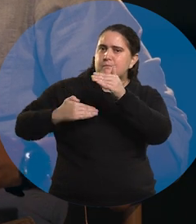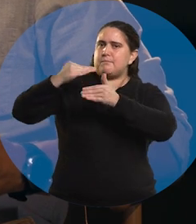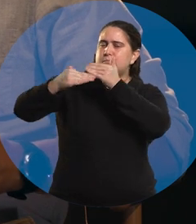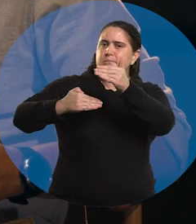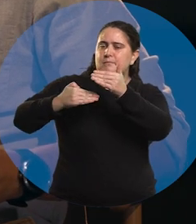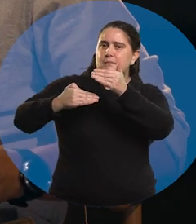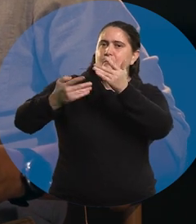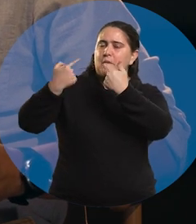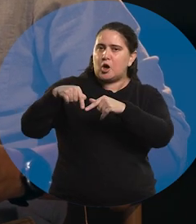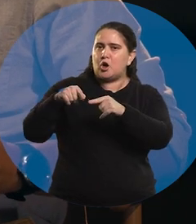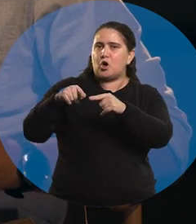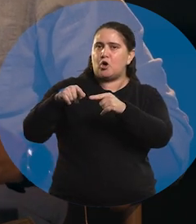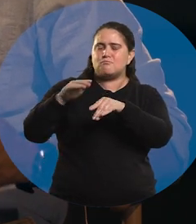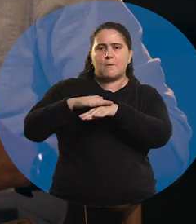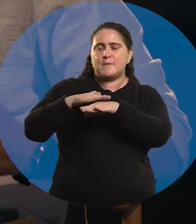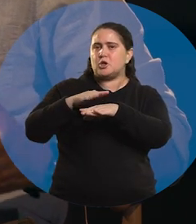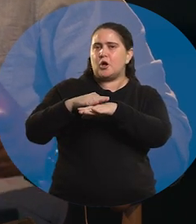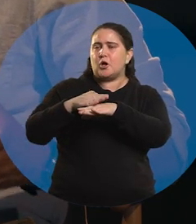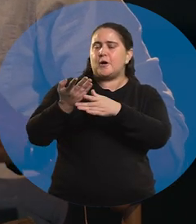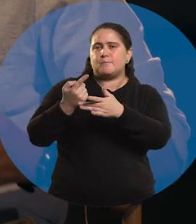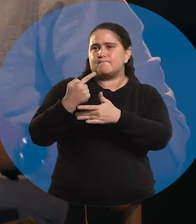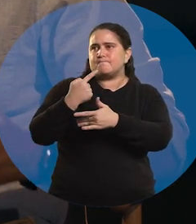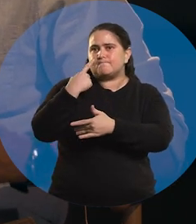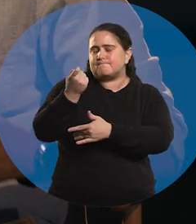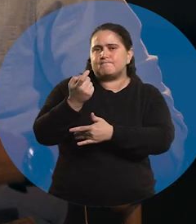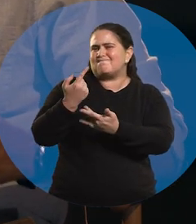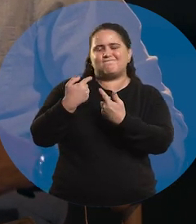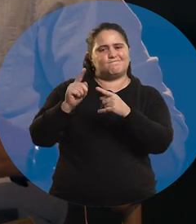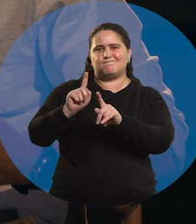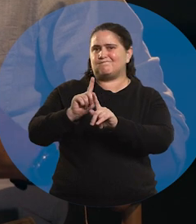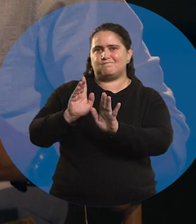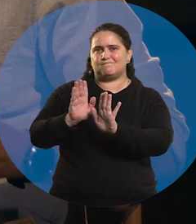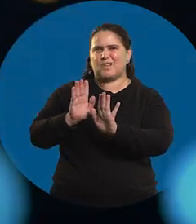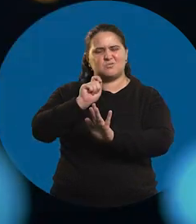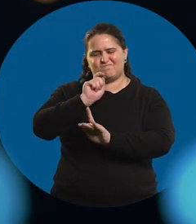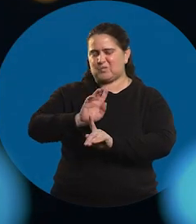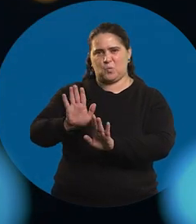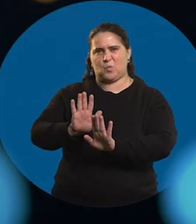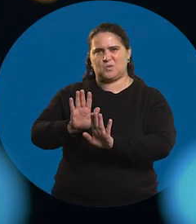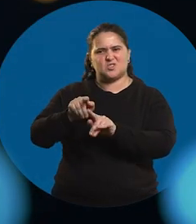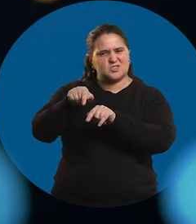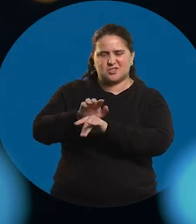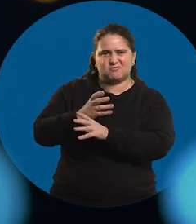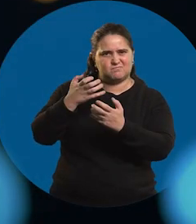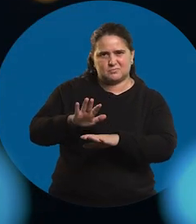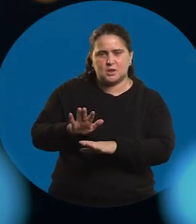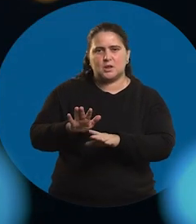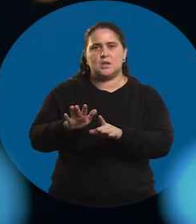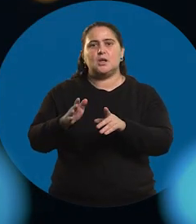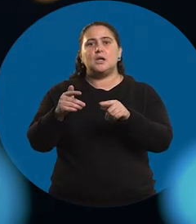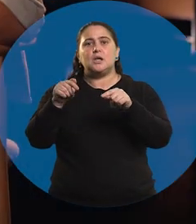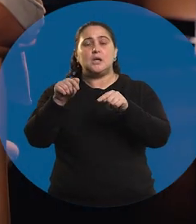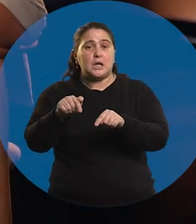avanzada, pero hay un momento en el cual uno dice, bueno, esto no me veo acá, no me veo en este lugar.